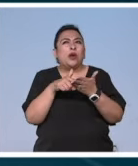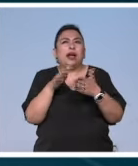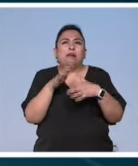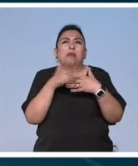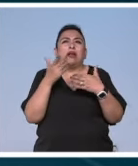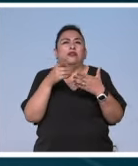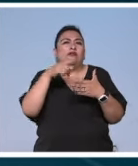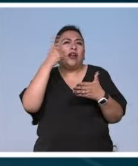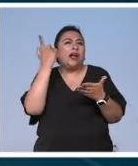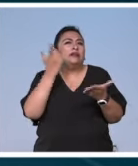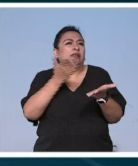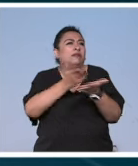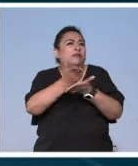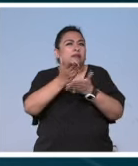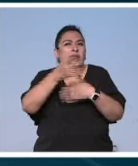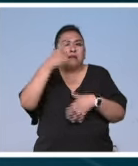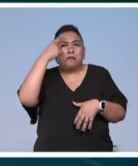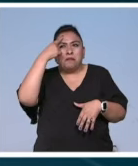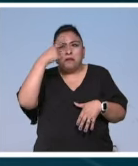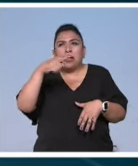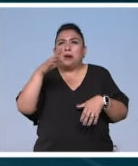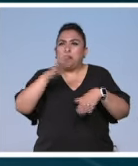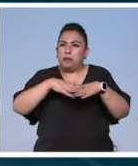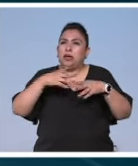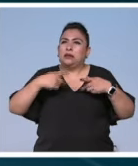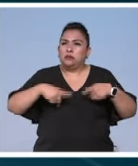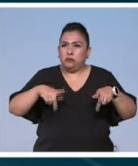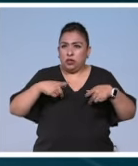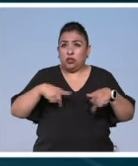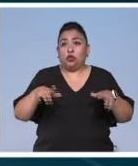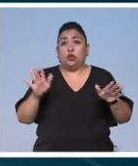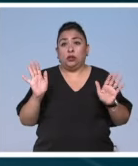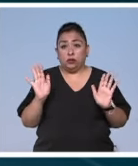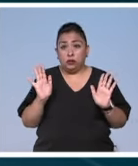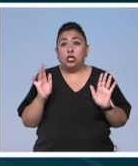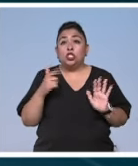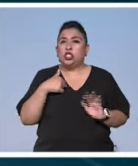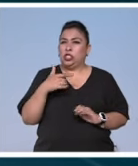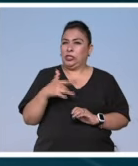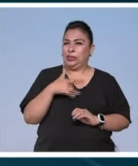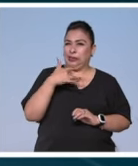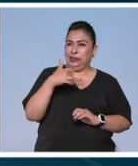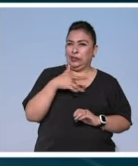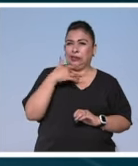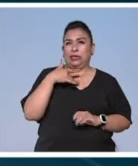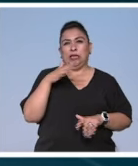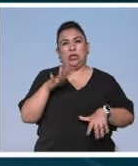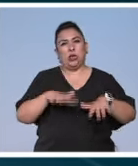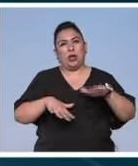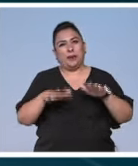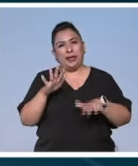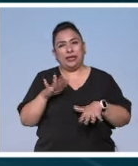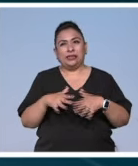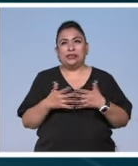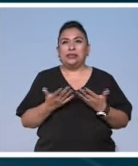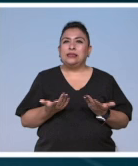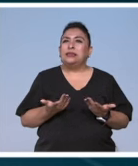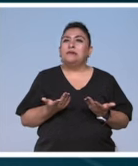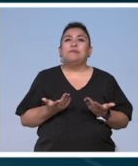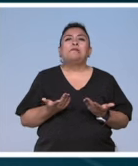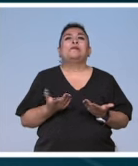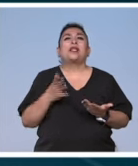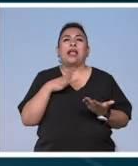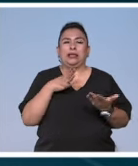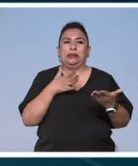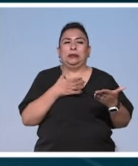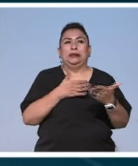accesibles a más personas. Yo he percibido que a veces como que hay